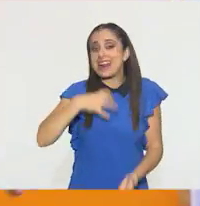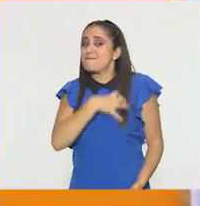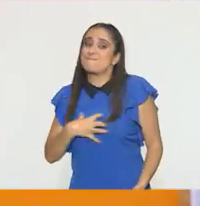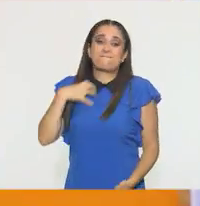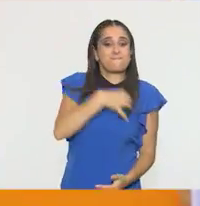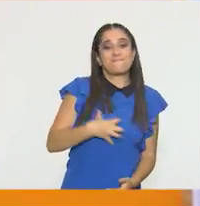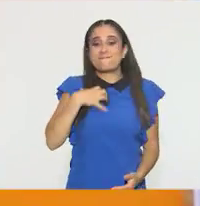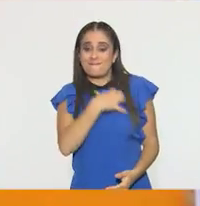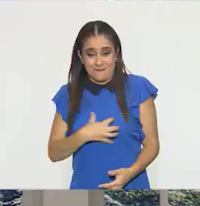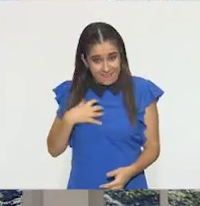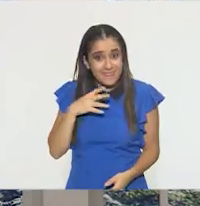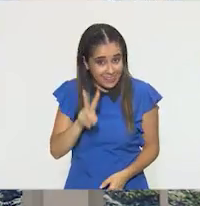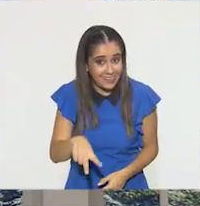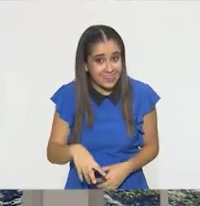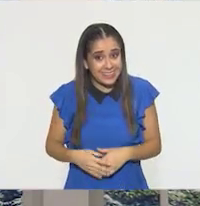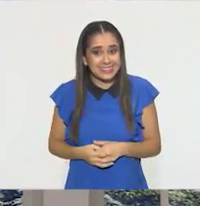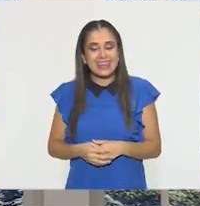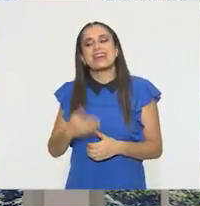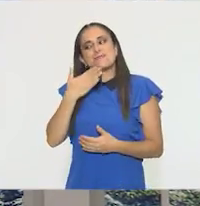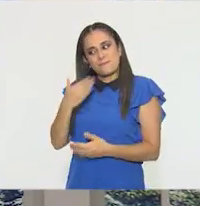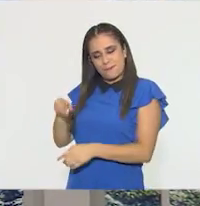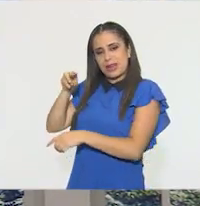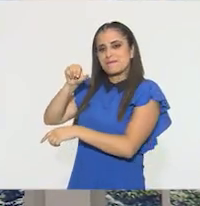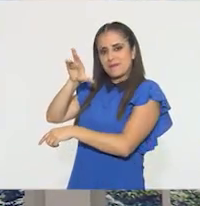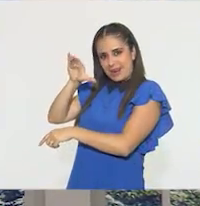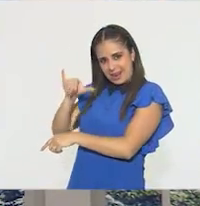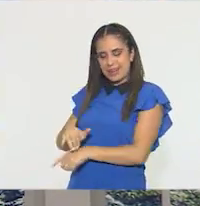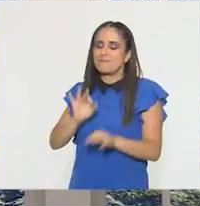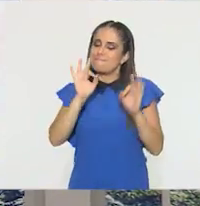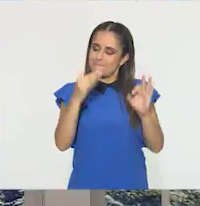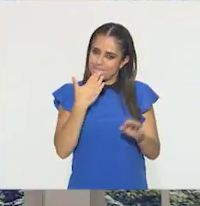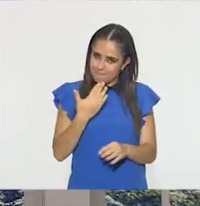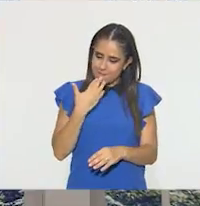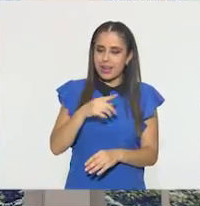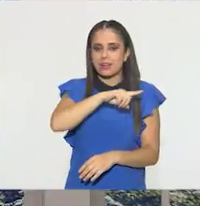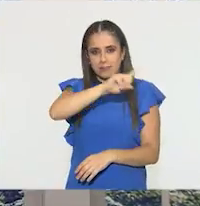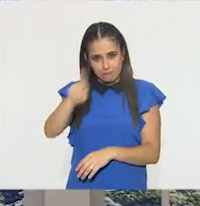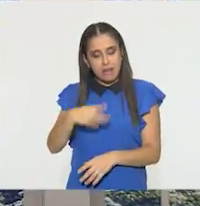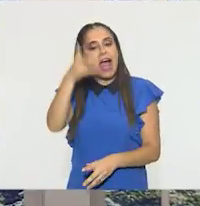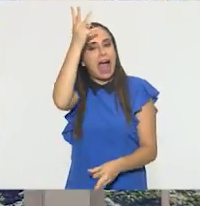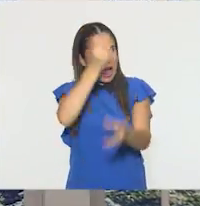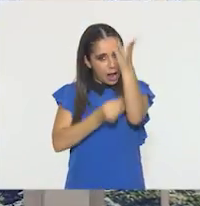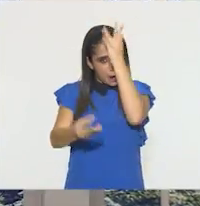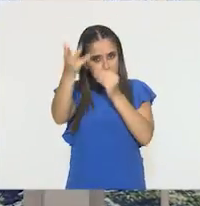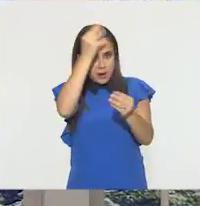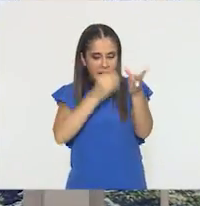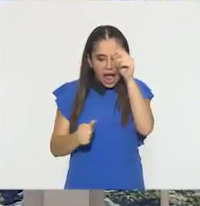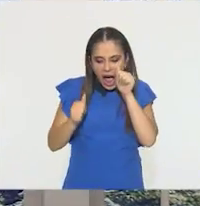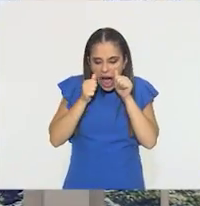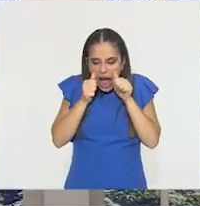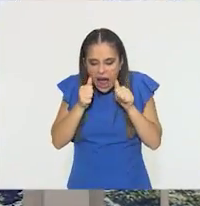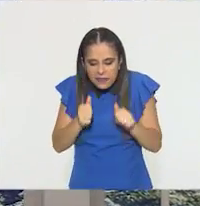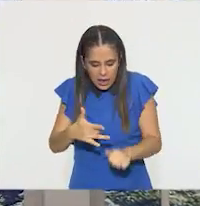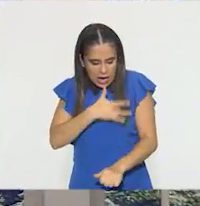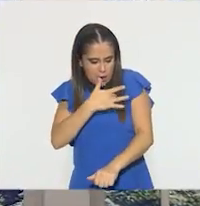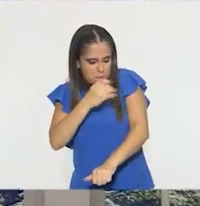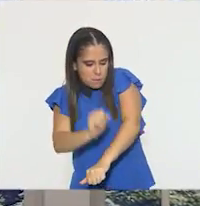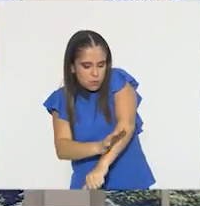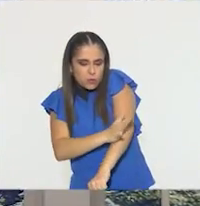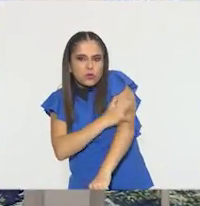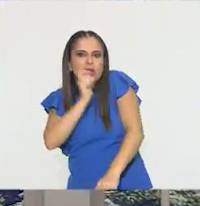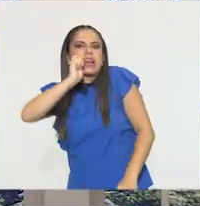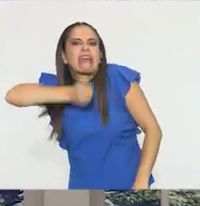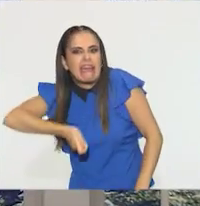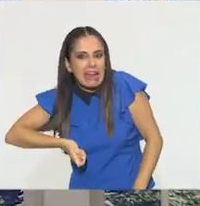mil cosas. Excelente, María. Vamos por muy buen camino. Estamos aprendiendo a ver qué son las emociones. Yo